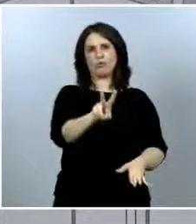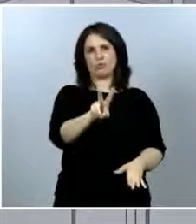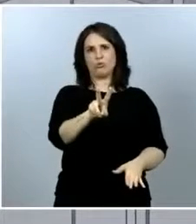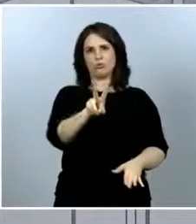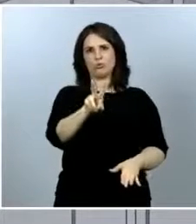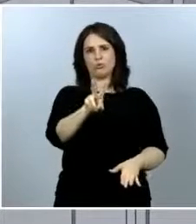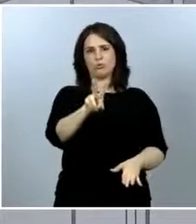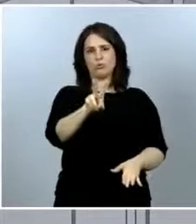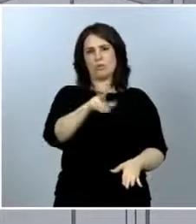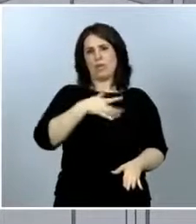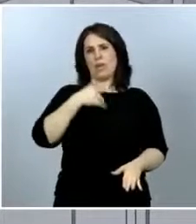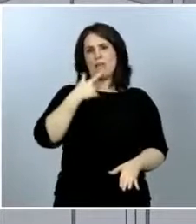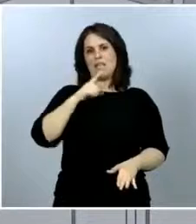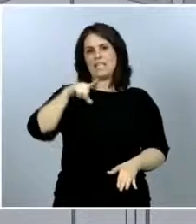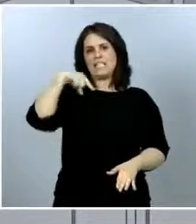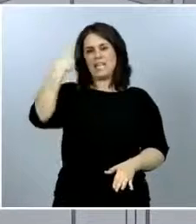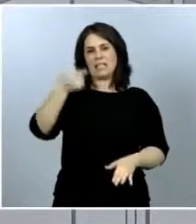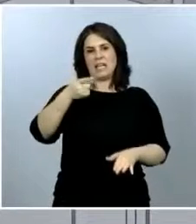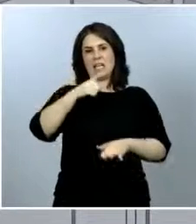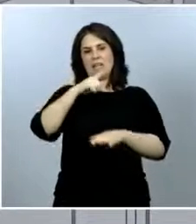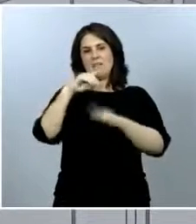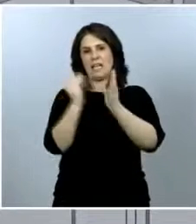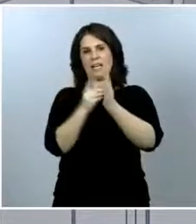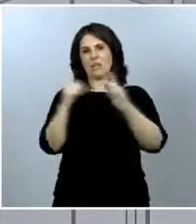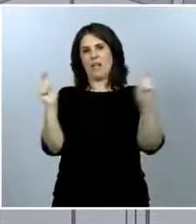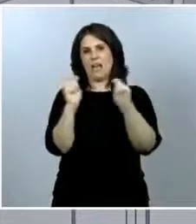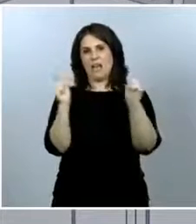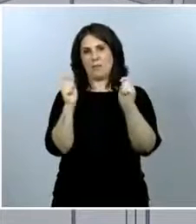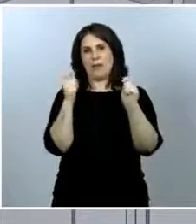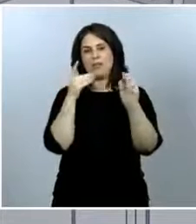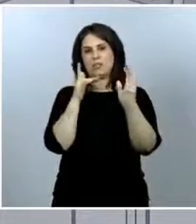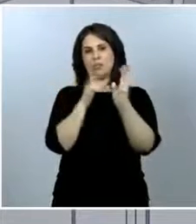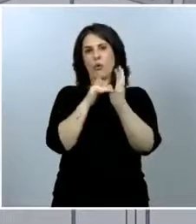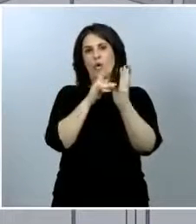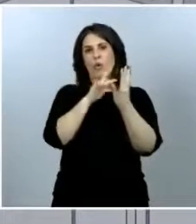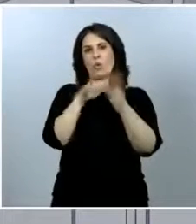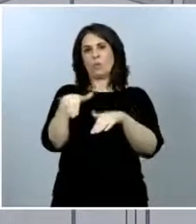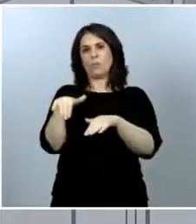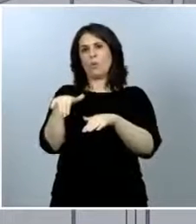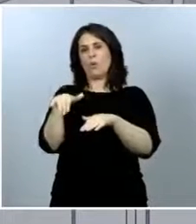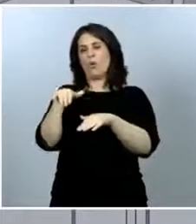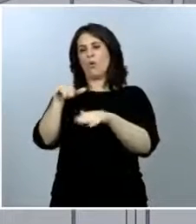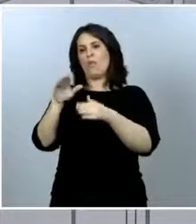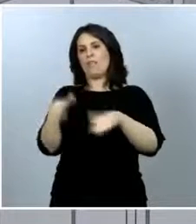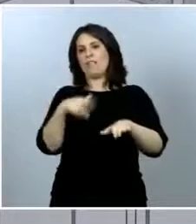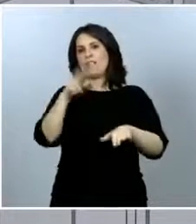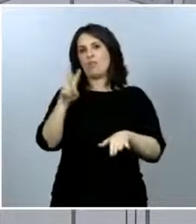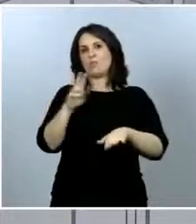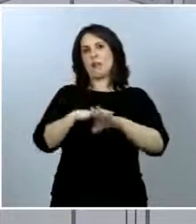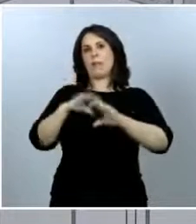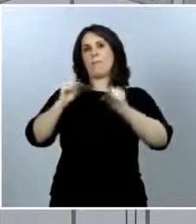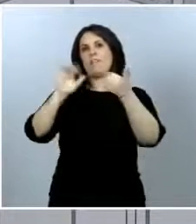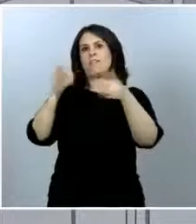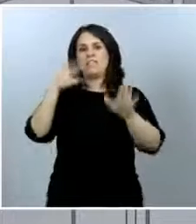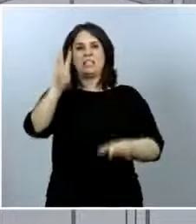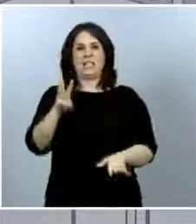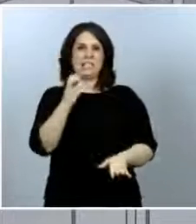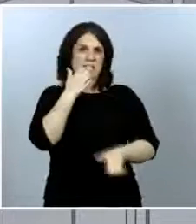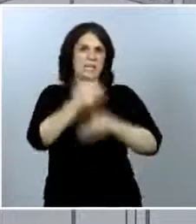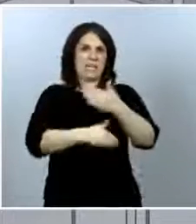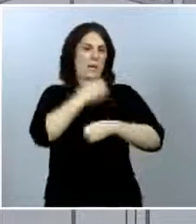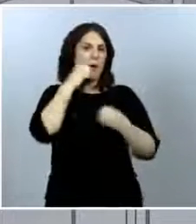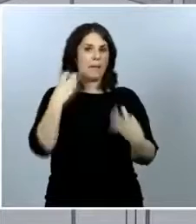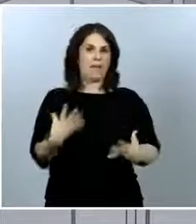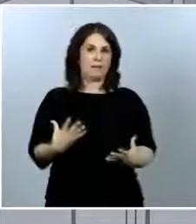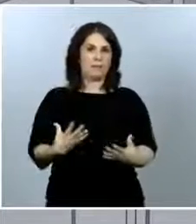siguiente decreto de alarma. Si se aprueba, terminando la fase 2 para entrar en fase 3, siempre y cuando todo vaya bien. También podría ser